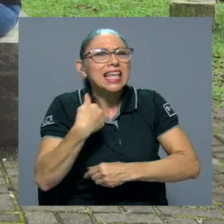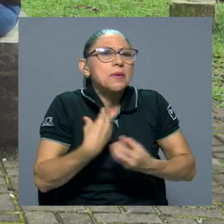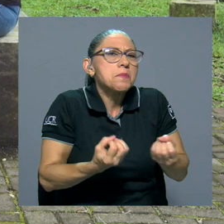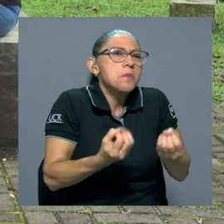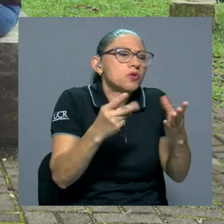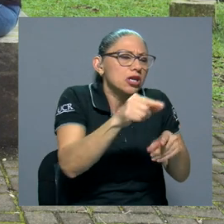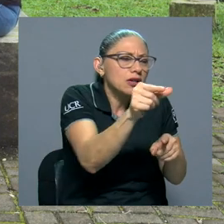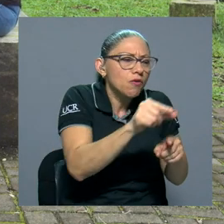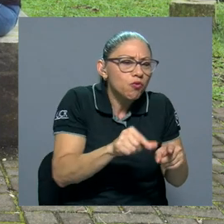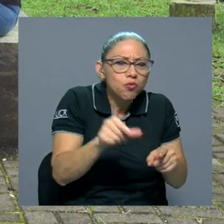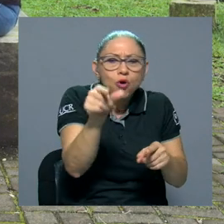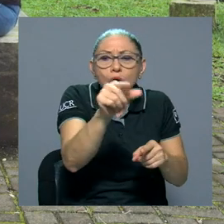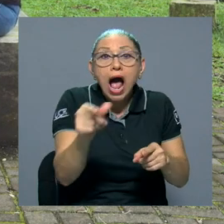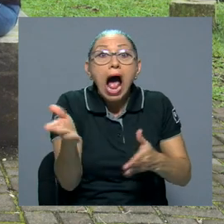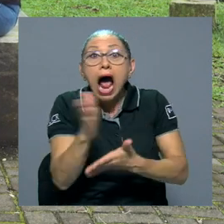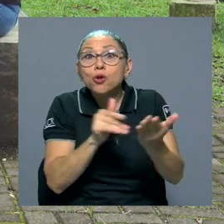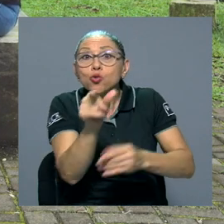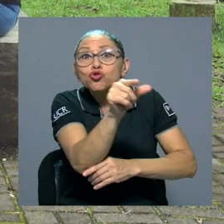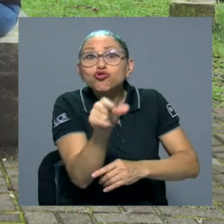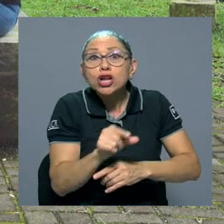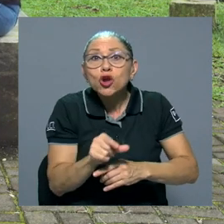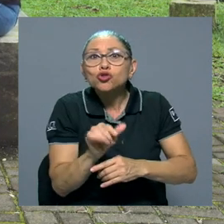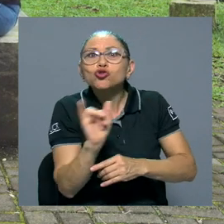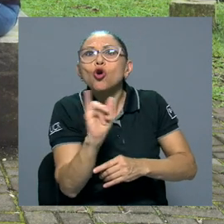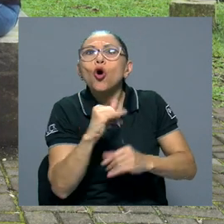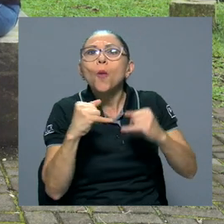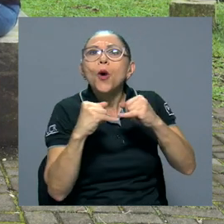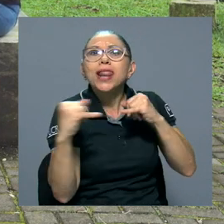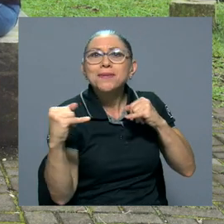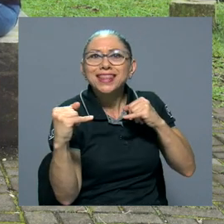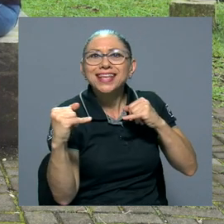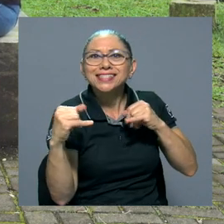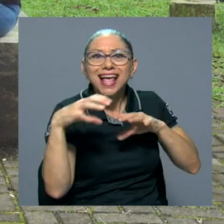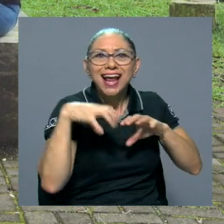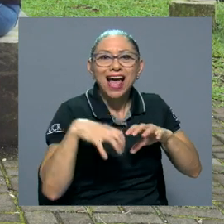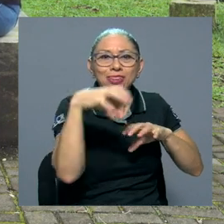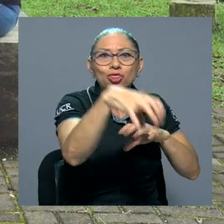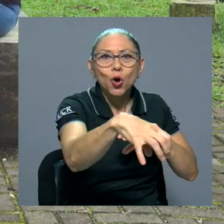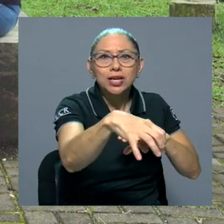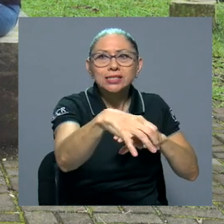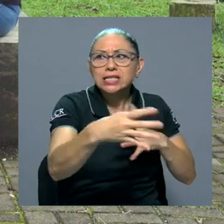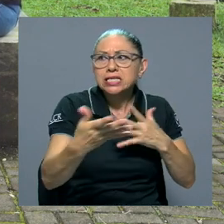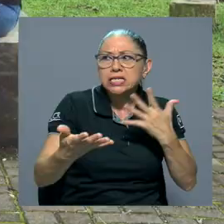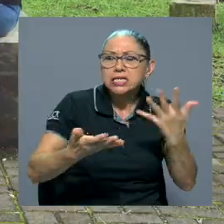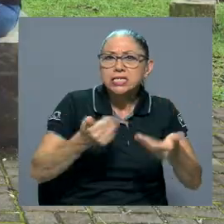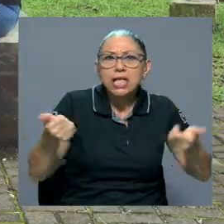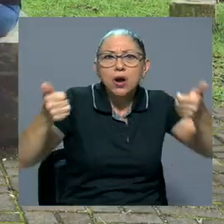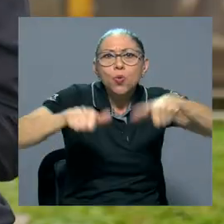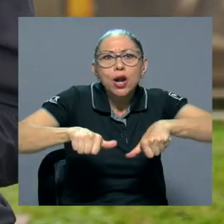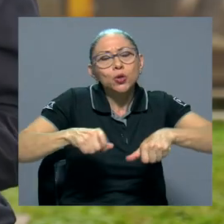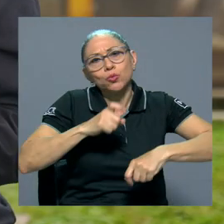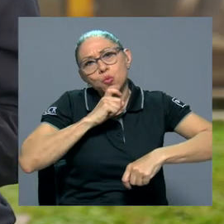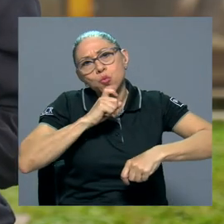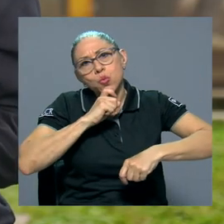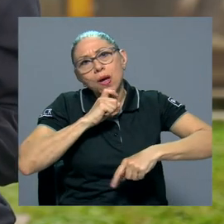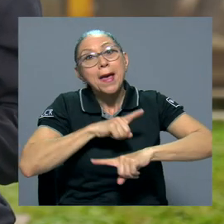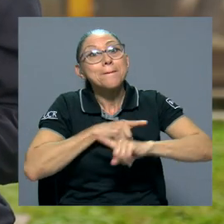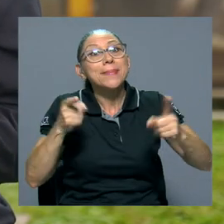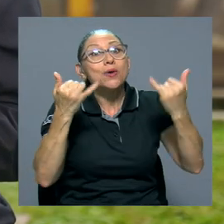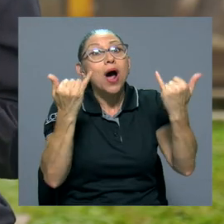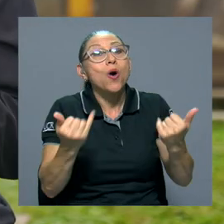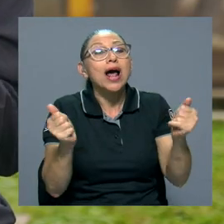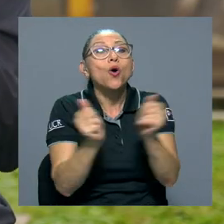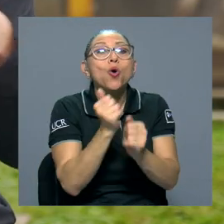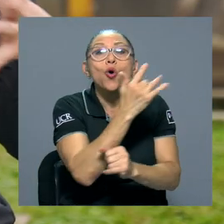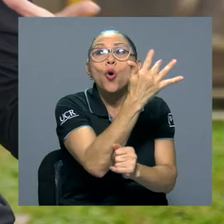cuencas hidrográficas, muchas de ellas son límites entre cantones, entonces ponerse de acuerdo ya era complicado. Los corredores biológicos